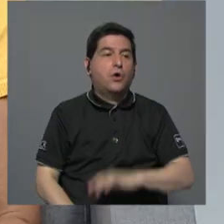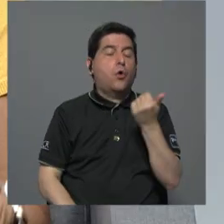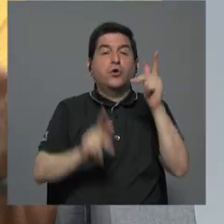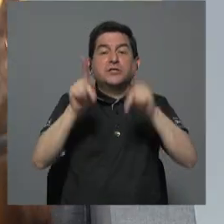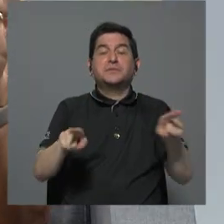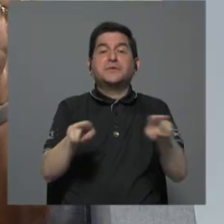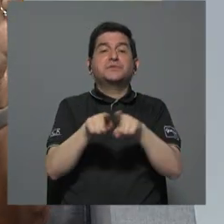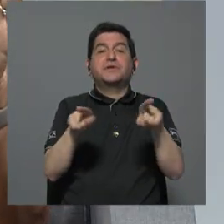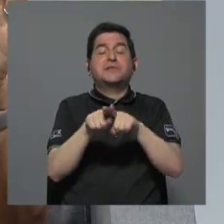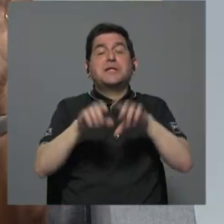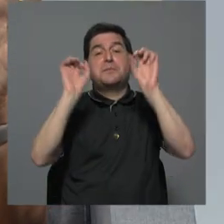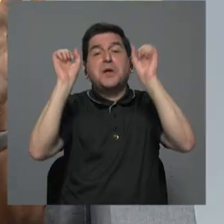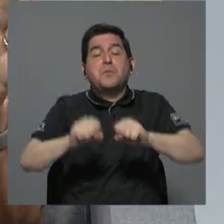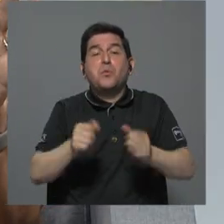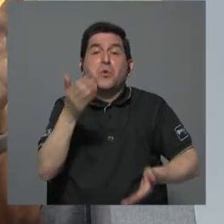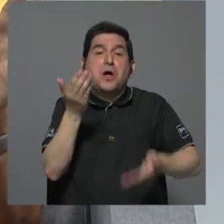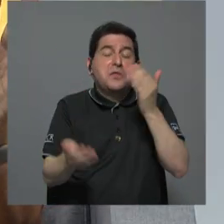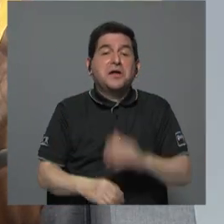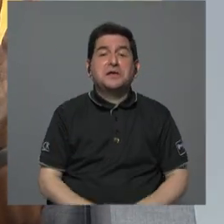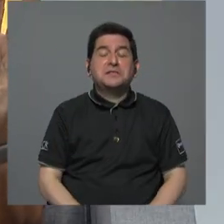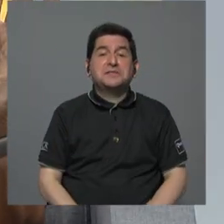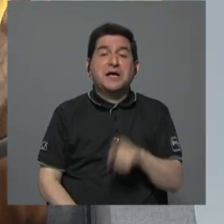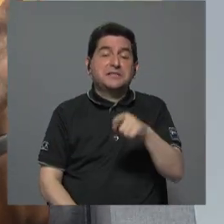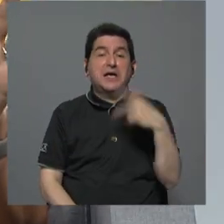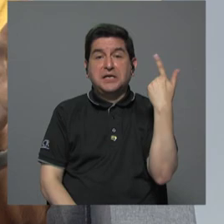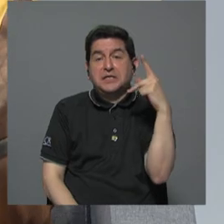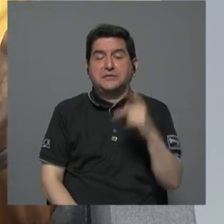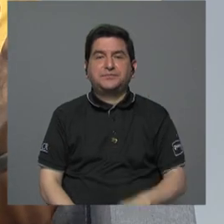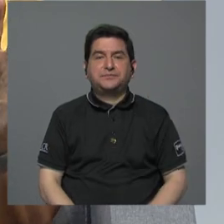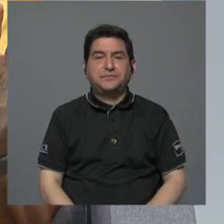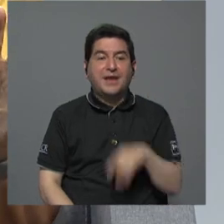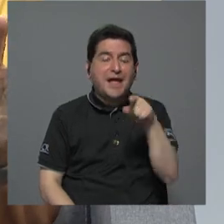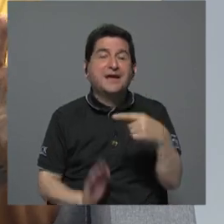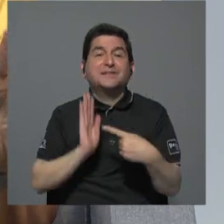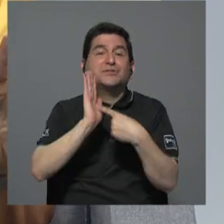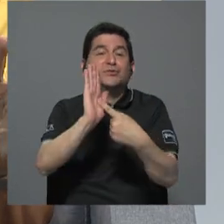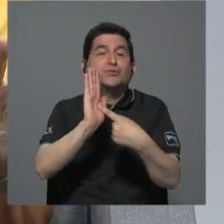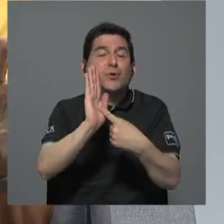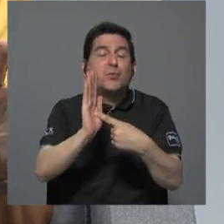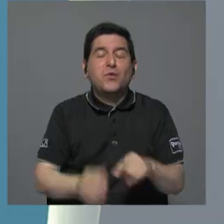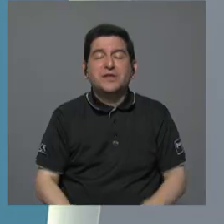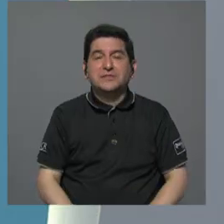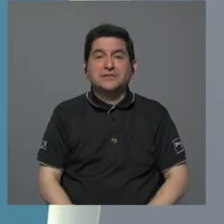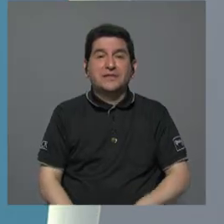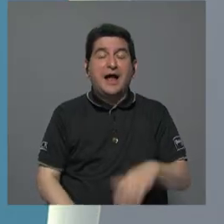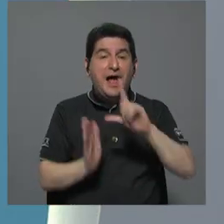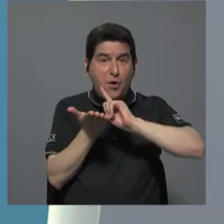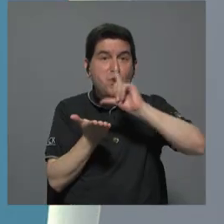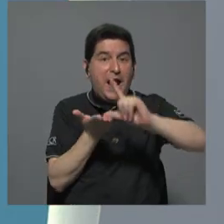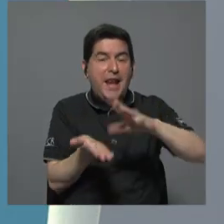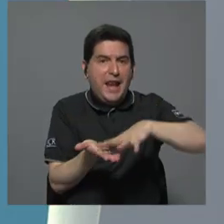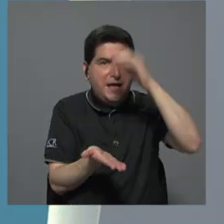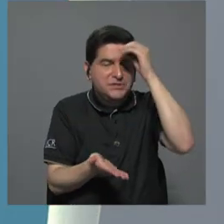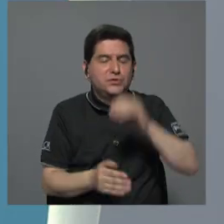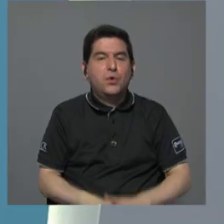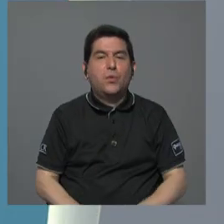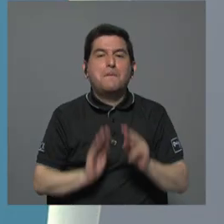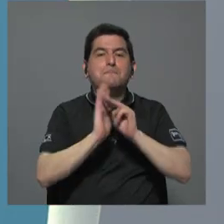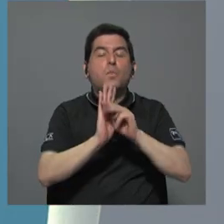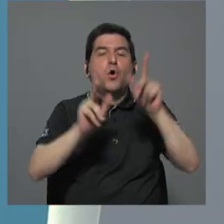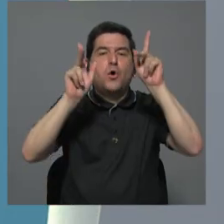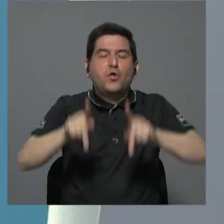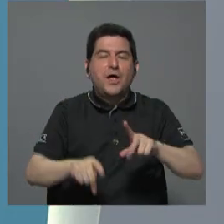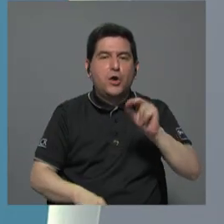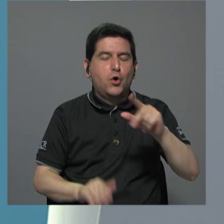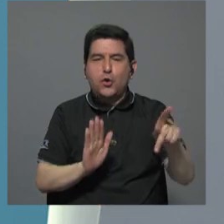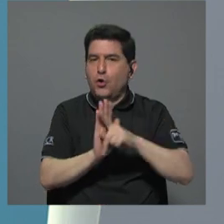igual estarán podrían estar eventualmente expuestas yo creo que esto nos deja lecciones es un modelo de personas que